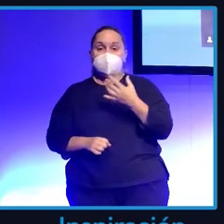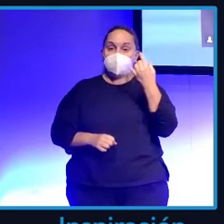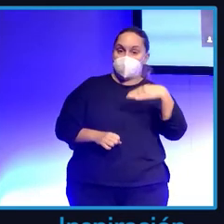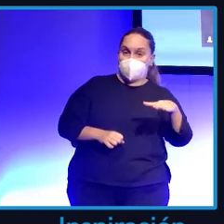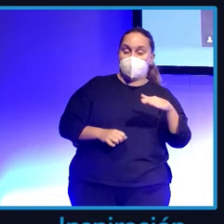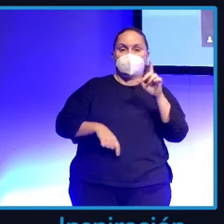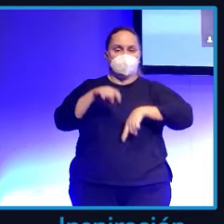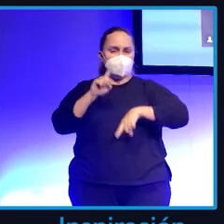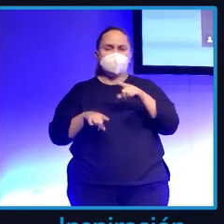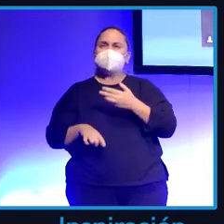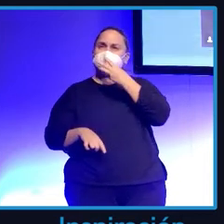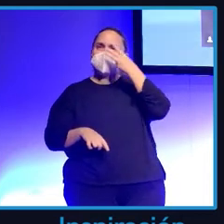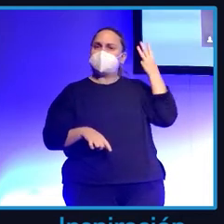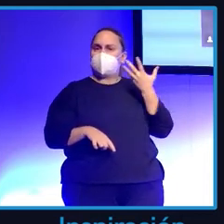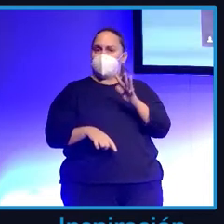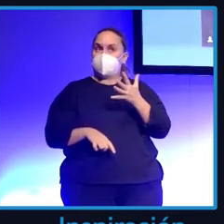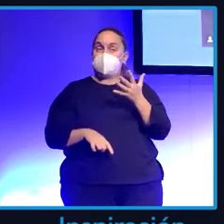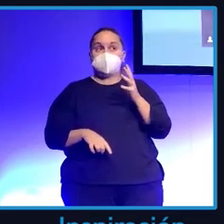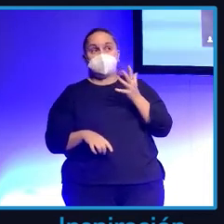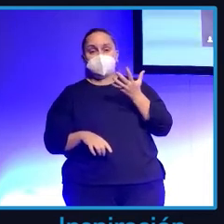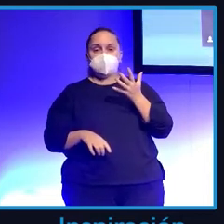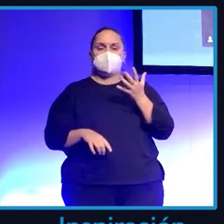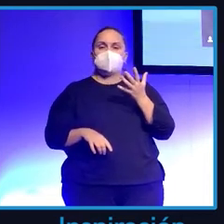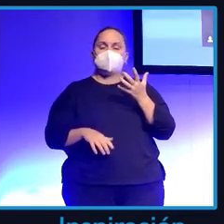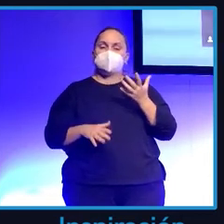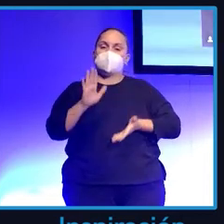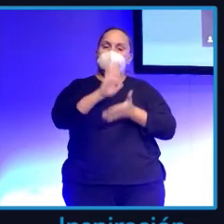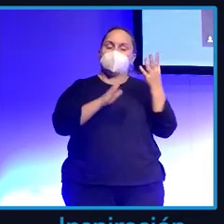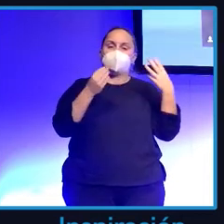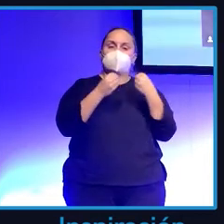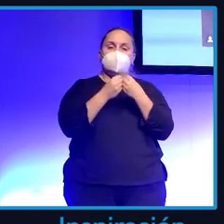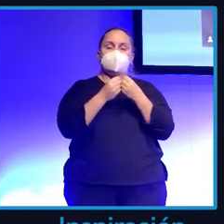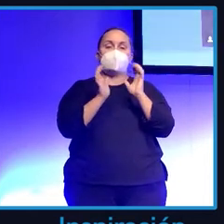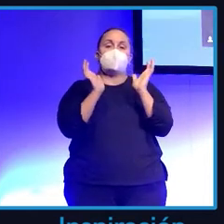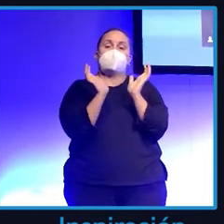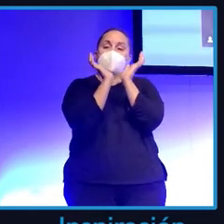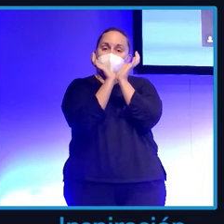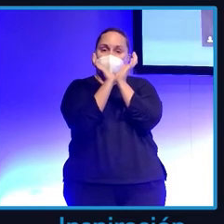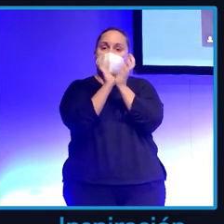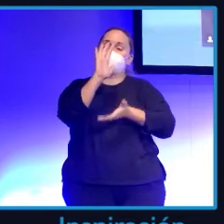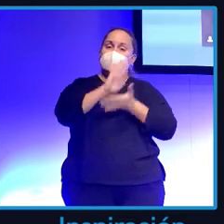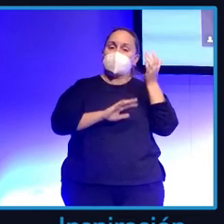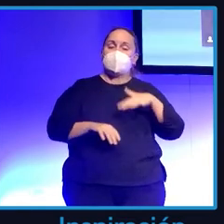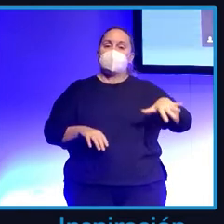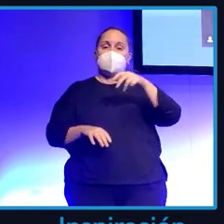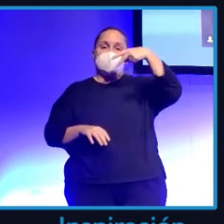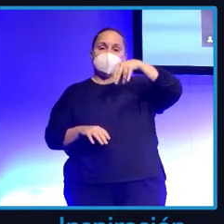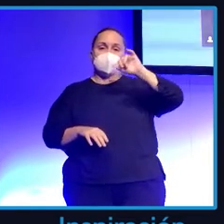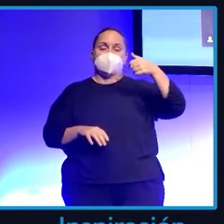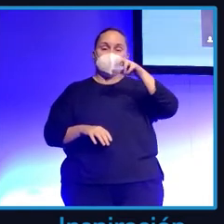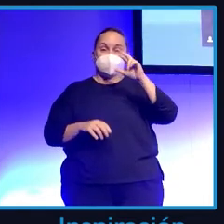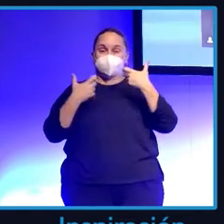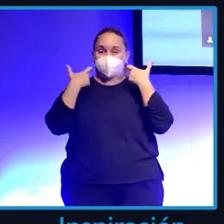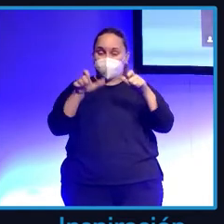Hace tres años o por ahí me fui con Unicef a Níger, con Lucía, mi pediatra, y necesitaban 7.000 kits. El